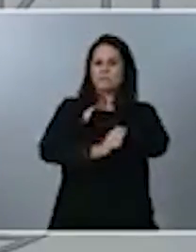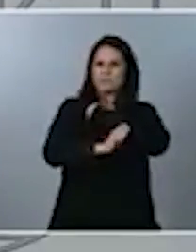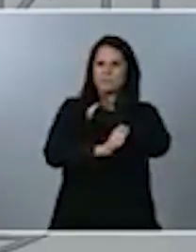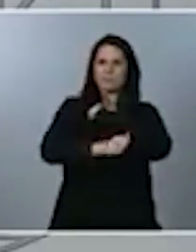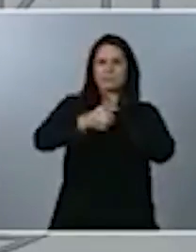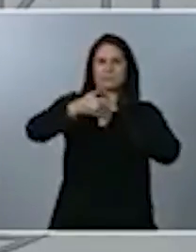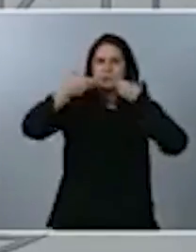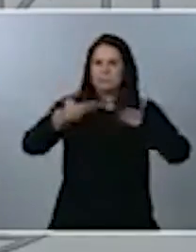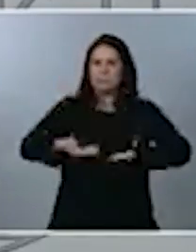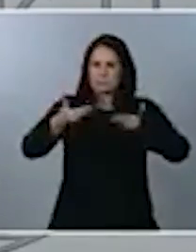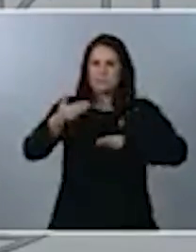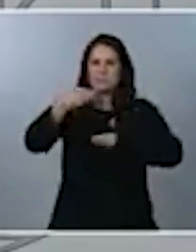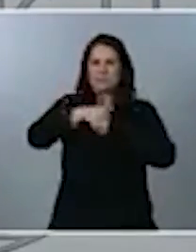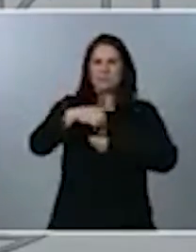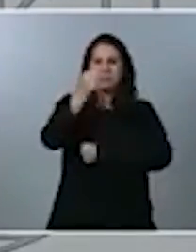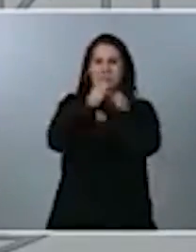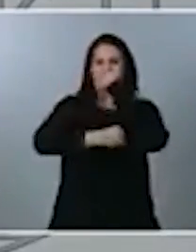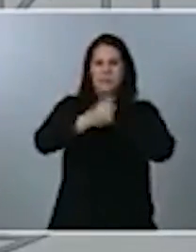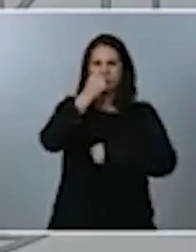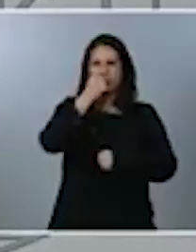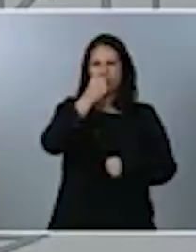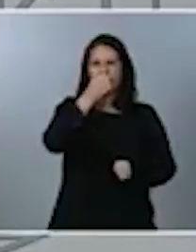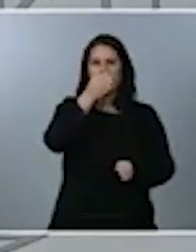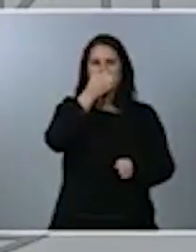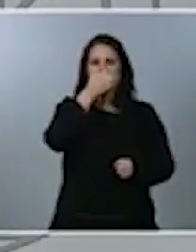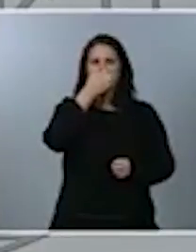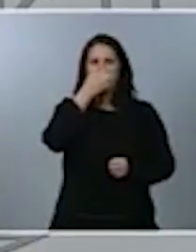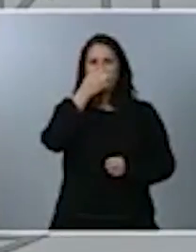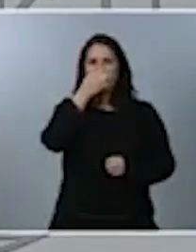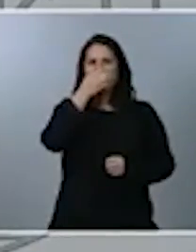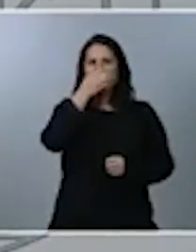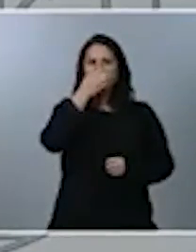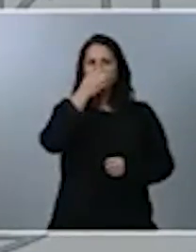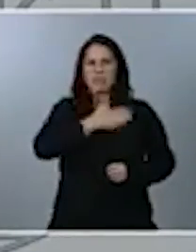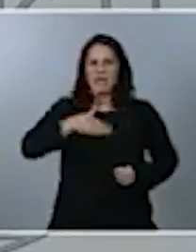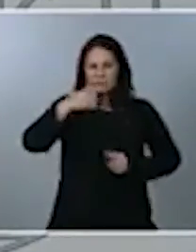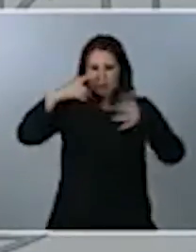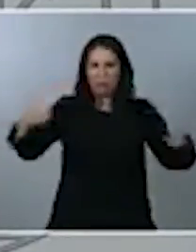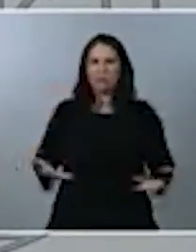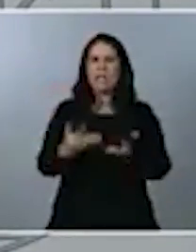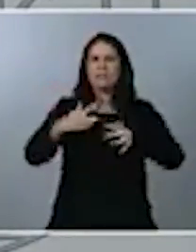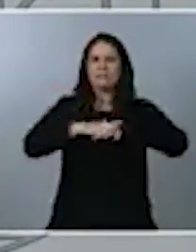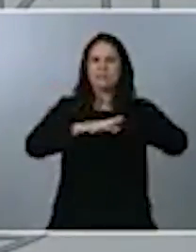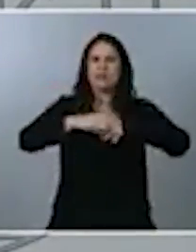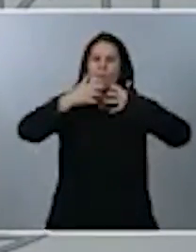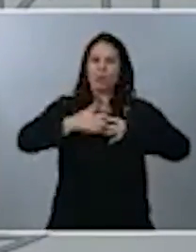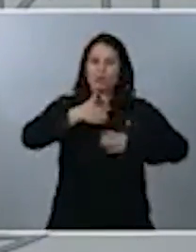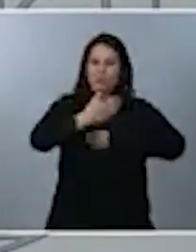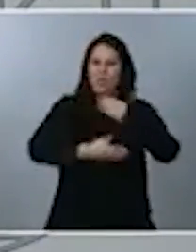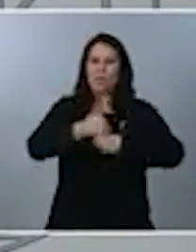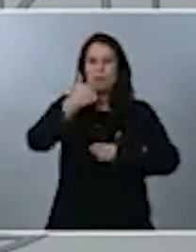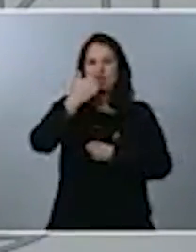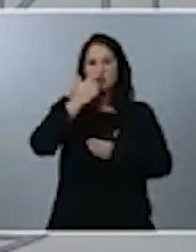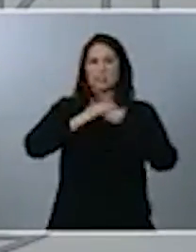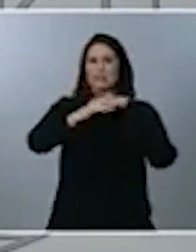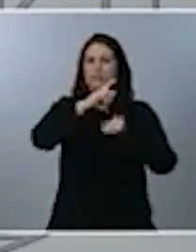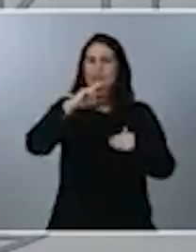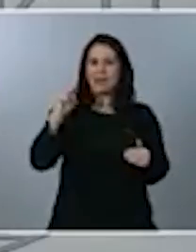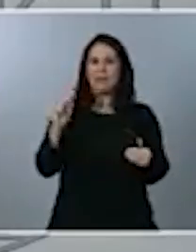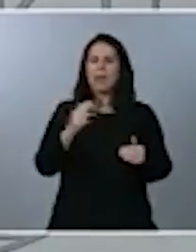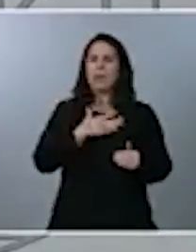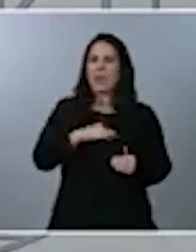nuestra economía. Queremos impulsar un tejido industrial cada vez más sostenible, un tejido viable, digitalizado,